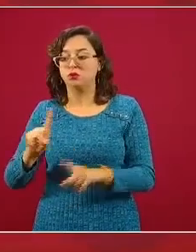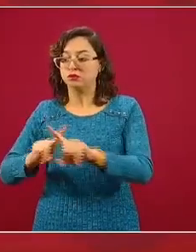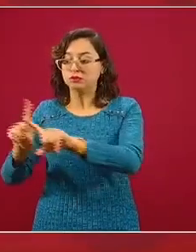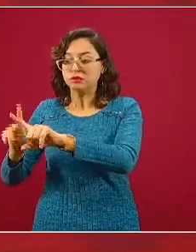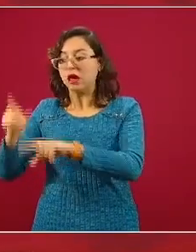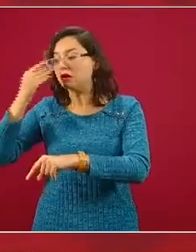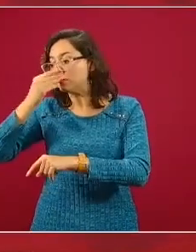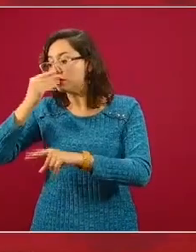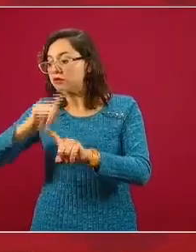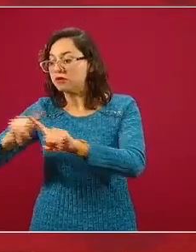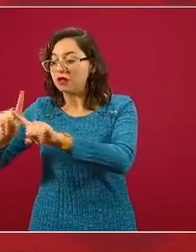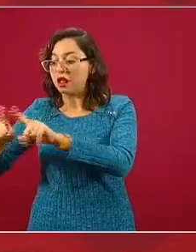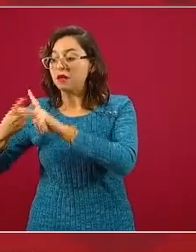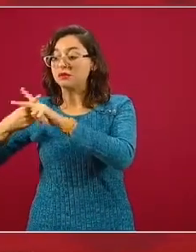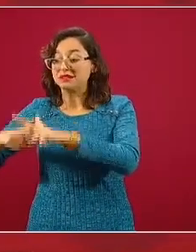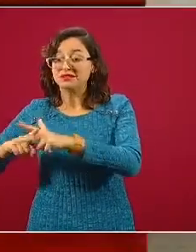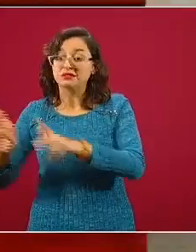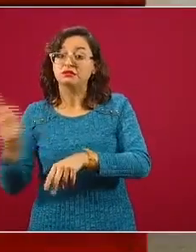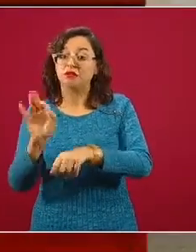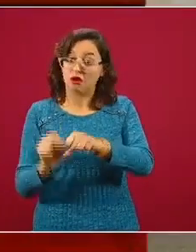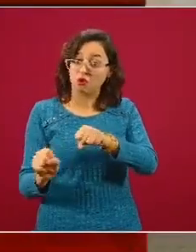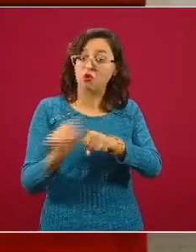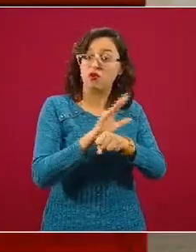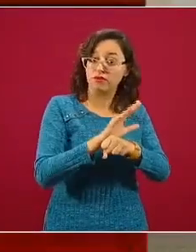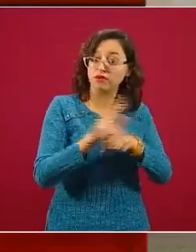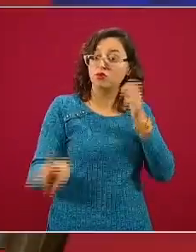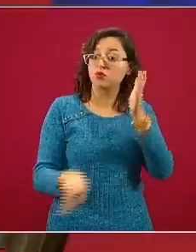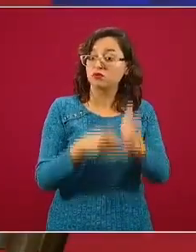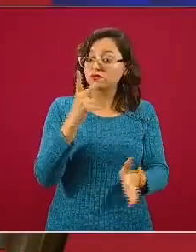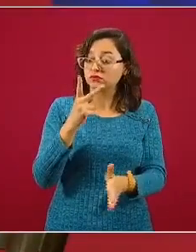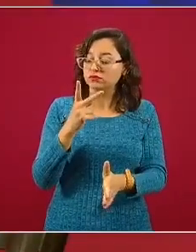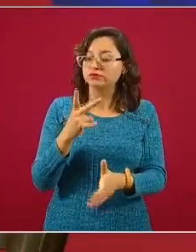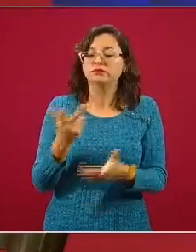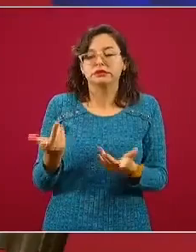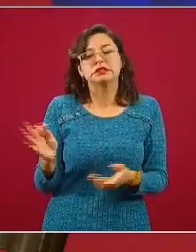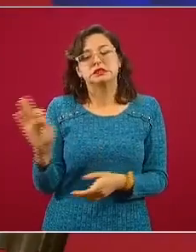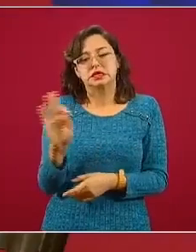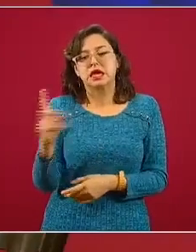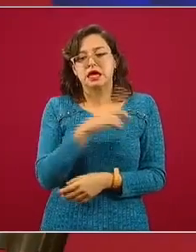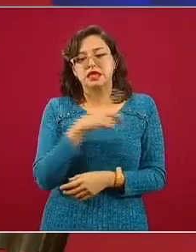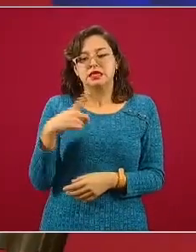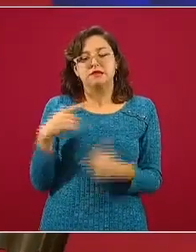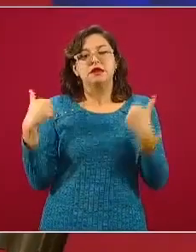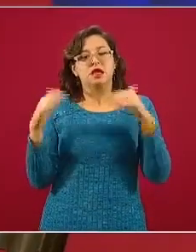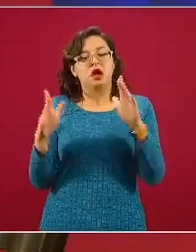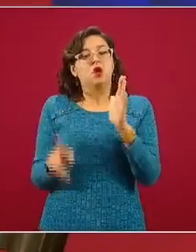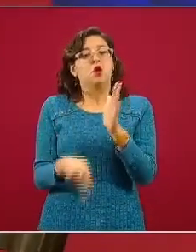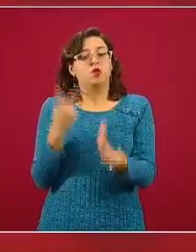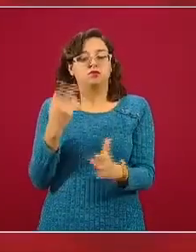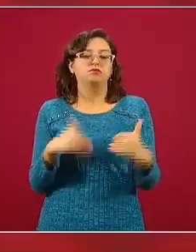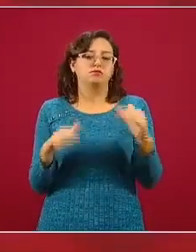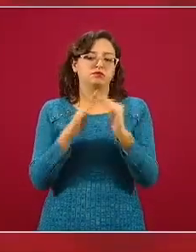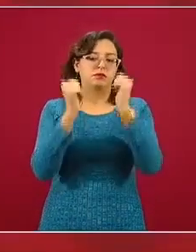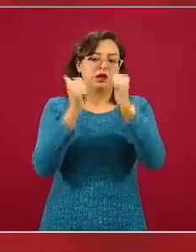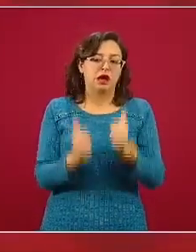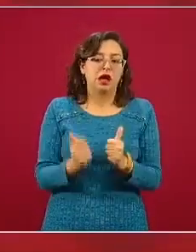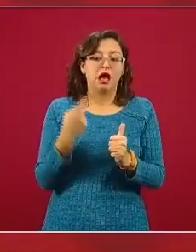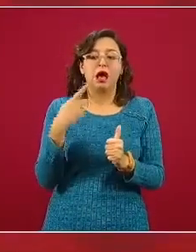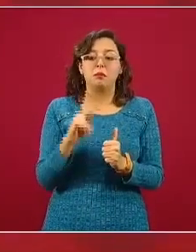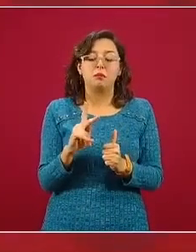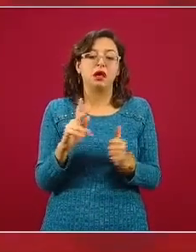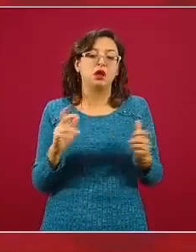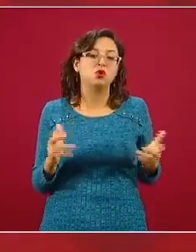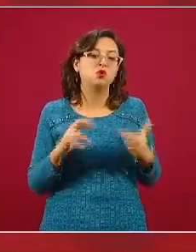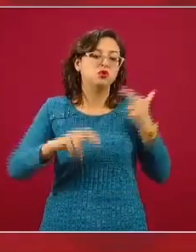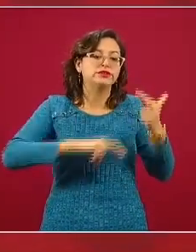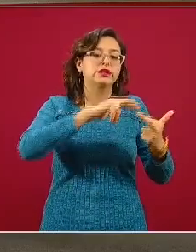esta podría representarnos retos que requirieran este modelo de cuarentena, pero insisto, procuraríamos que fuera más selectivo